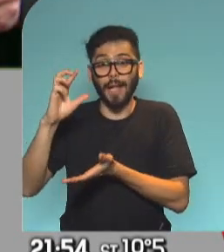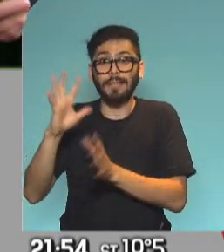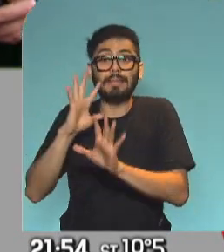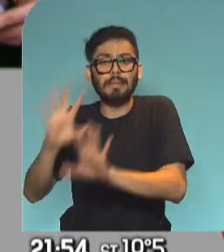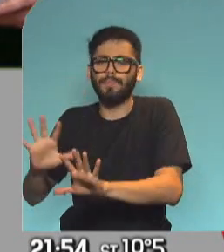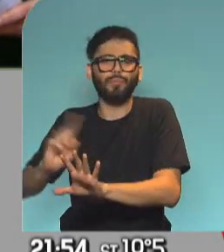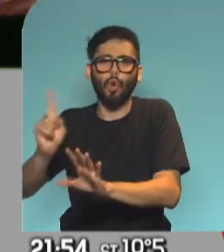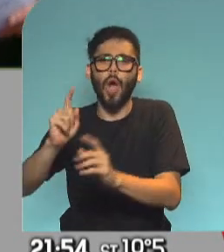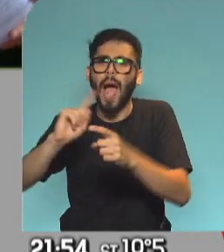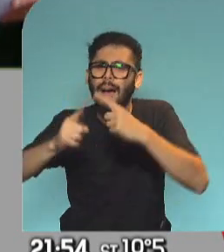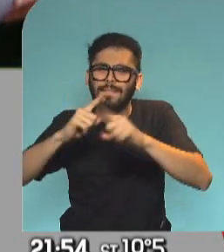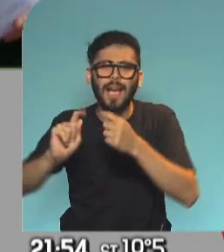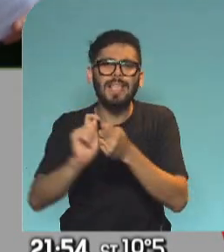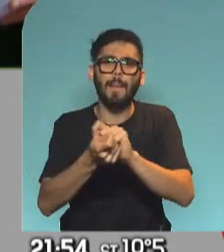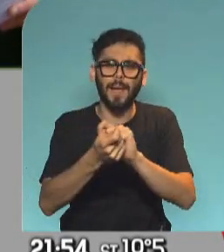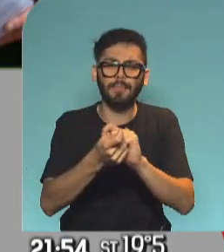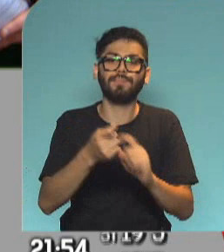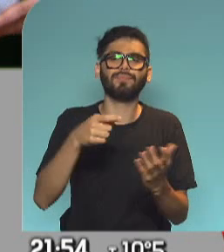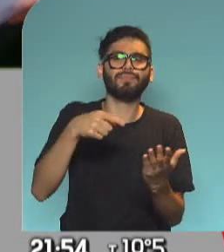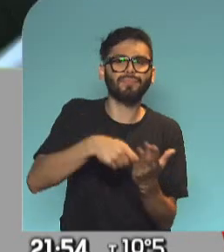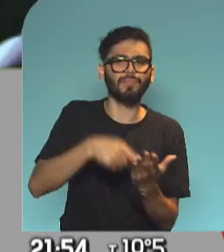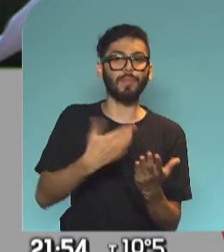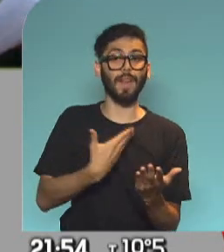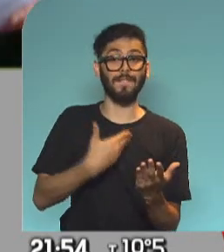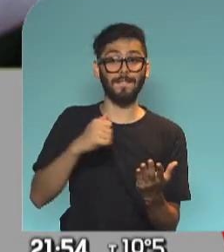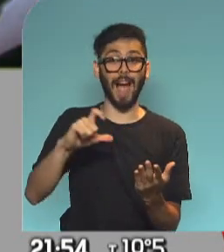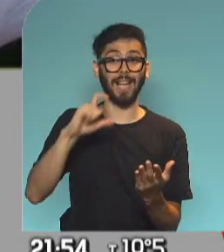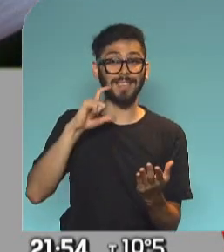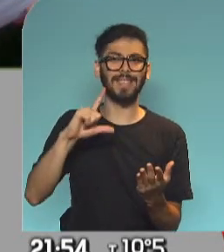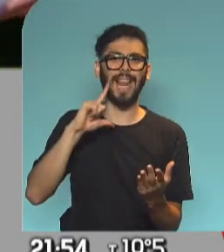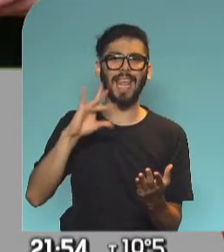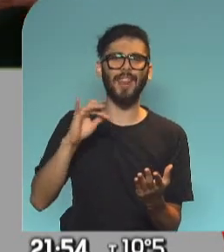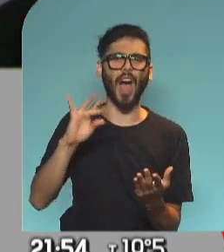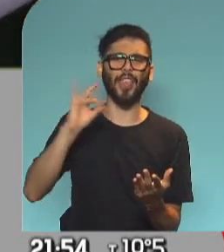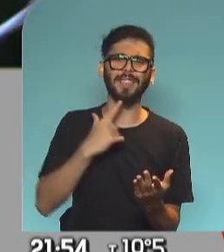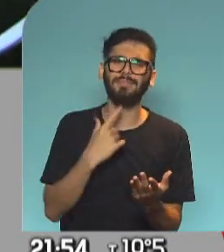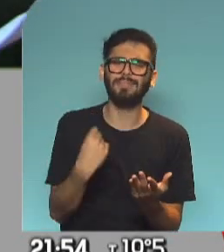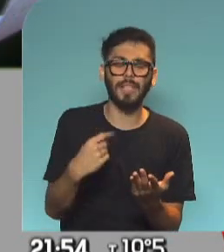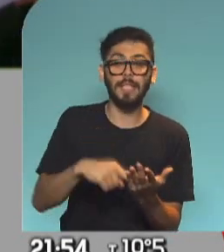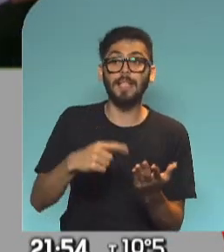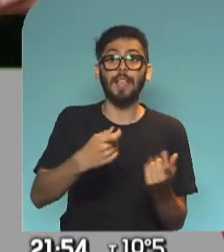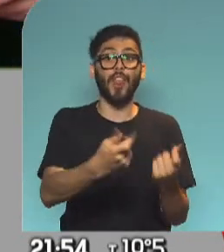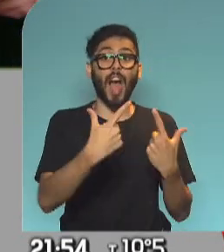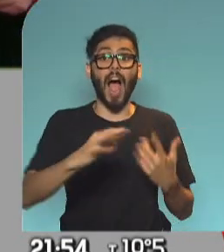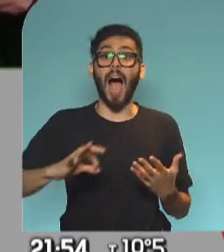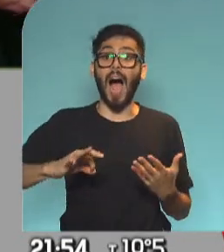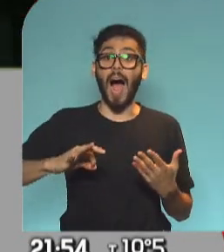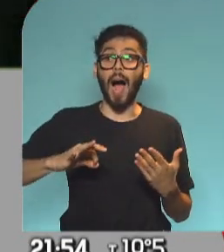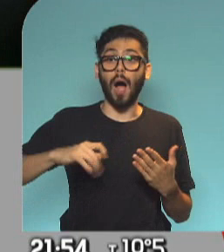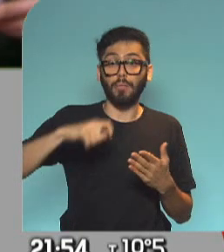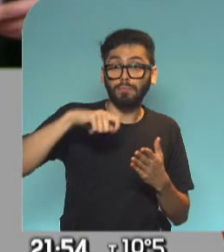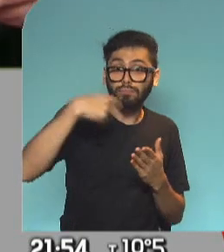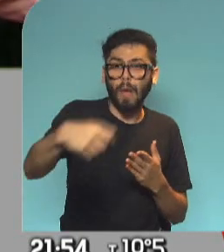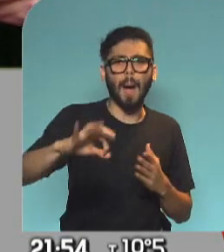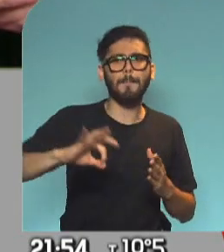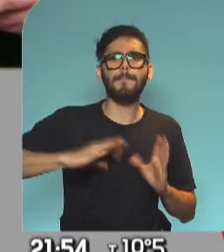pasa a otro ahora que se llama acuerdo de facilidades extendidas. Lo que te permite, la ventaja es que te da más años para poder hacer